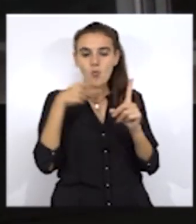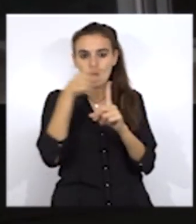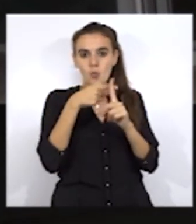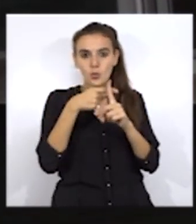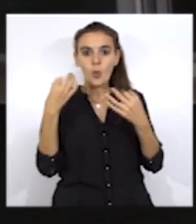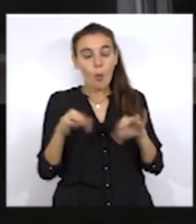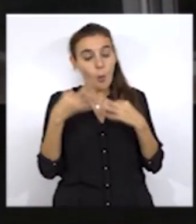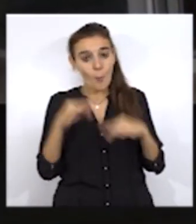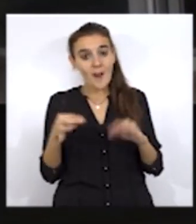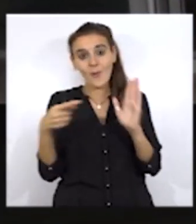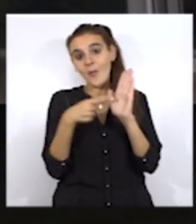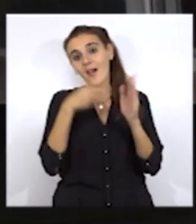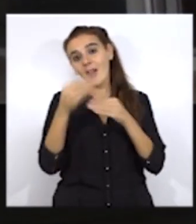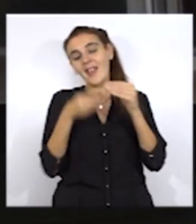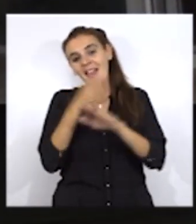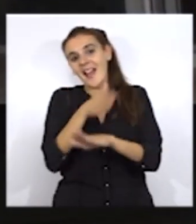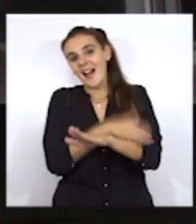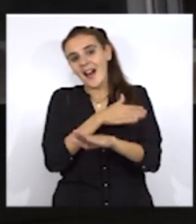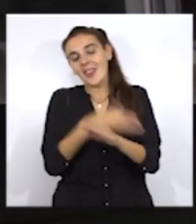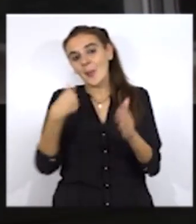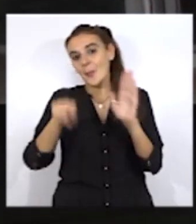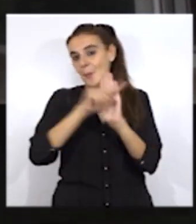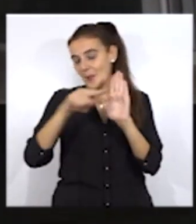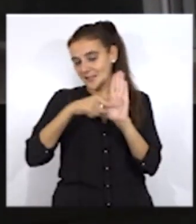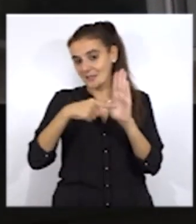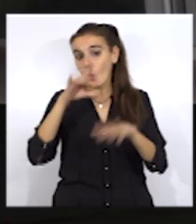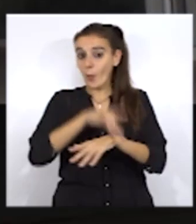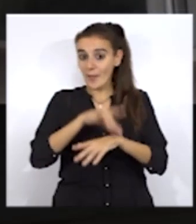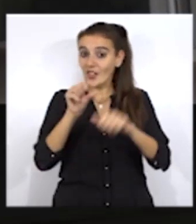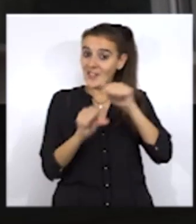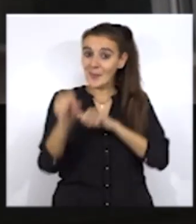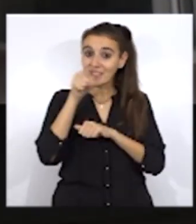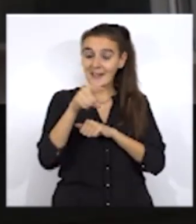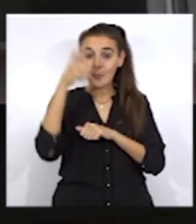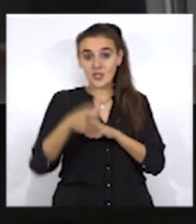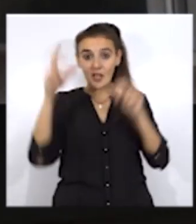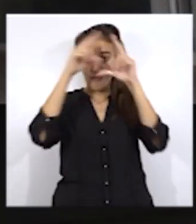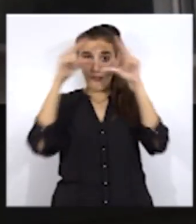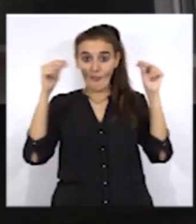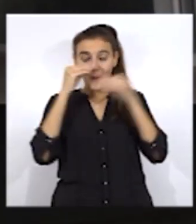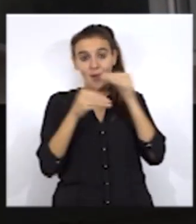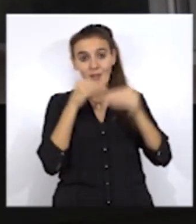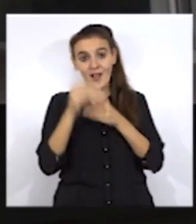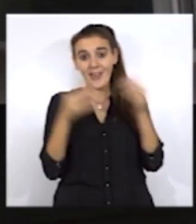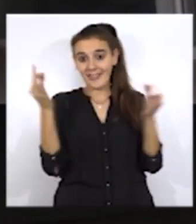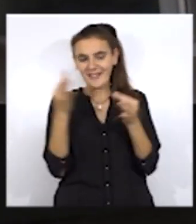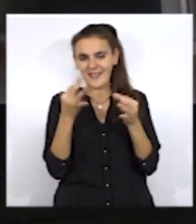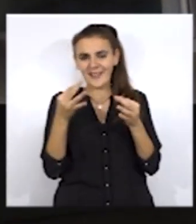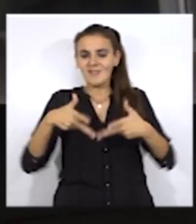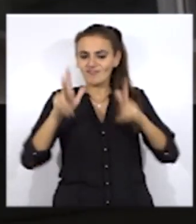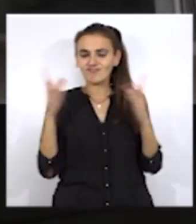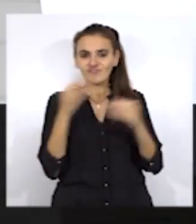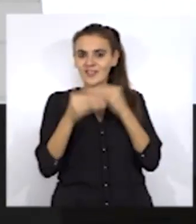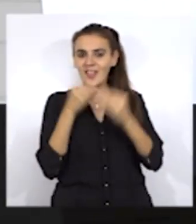previamente prescritos por el médico y a partir de ahí ya el enfermero se disponía a hacer lo que era la administración de